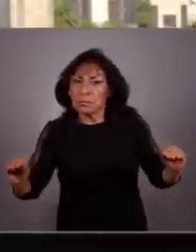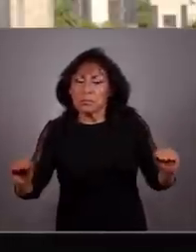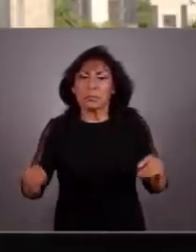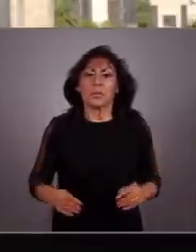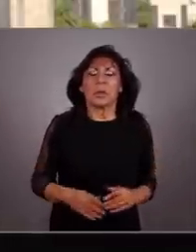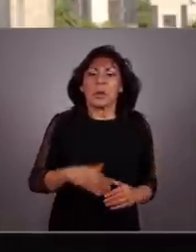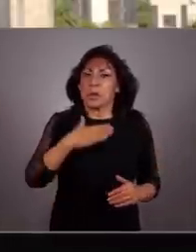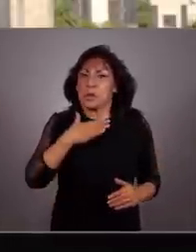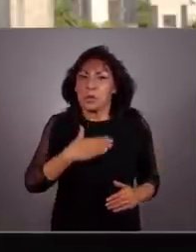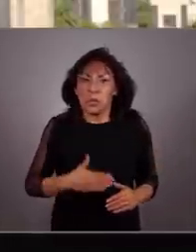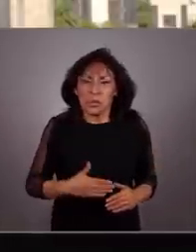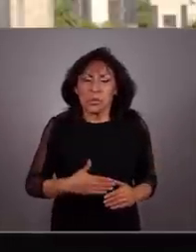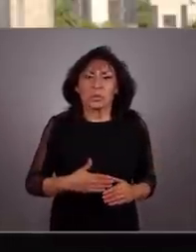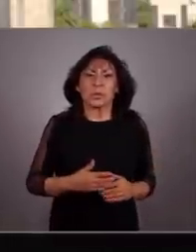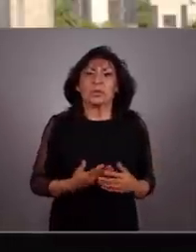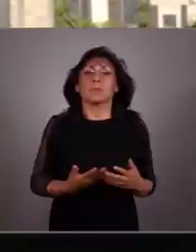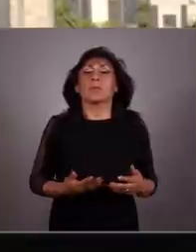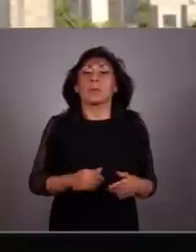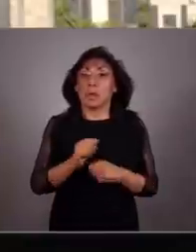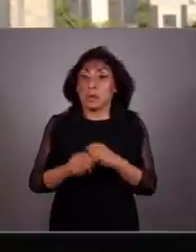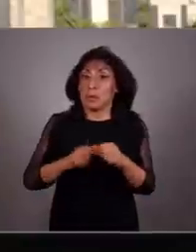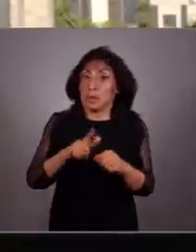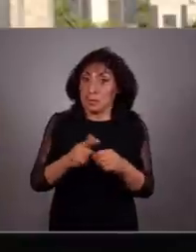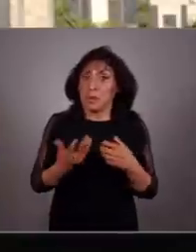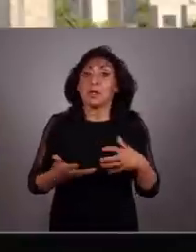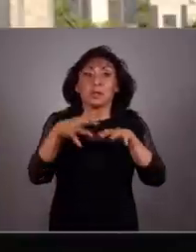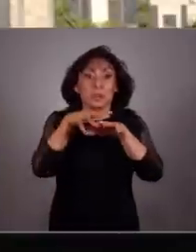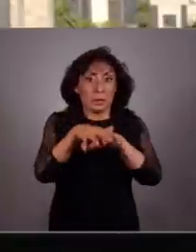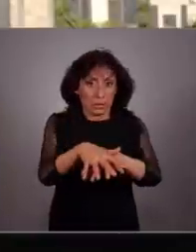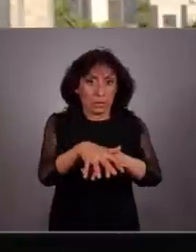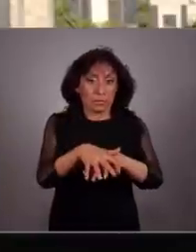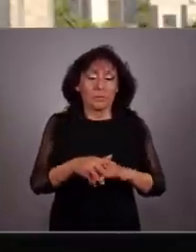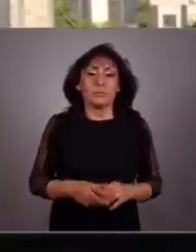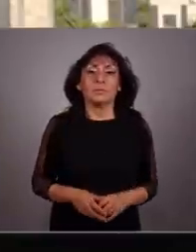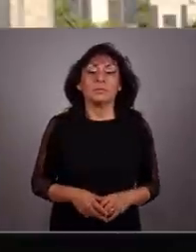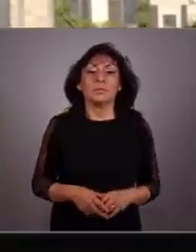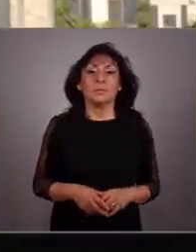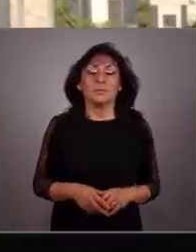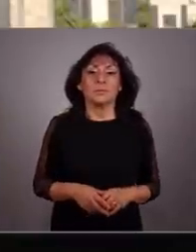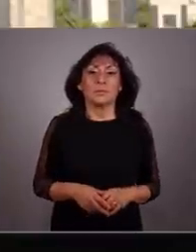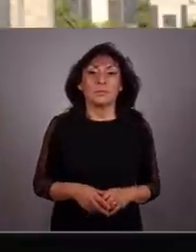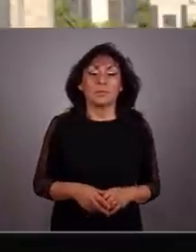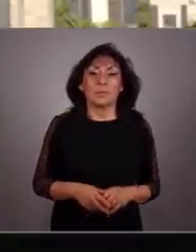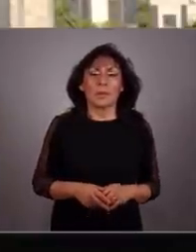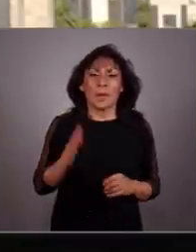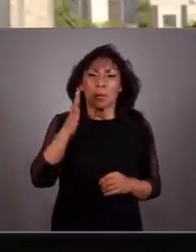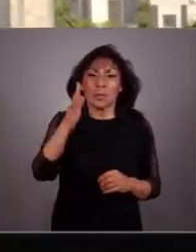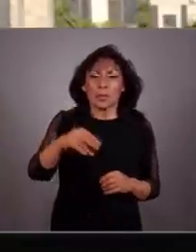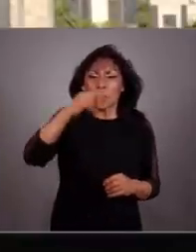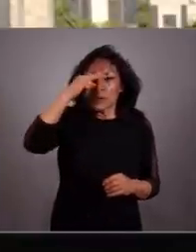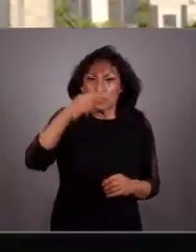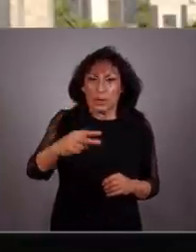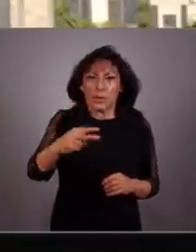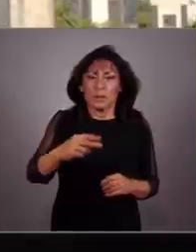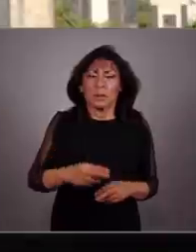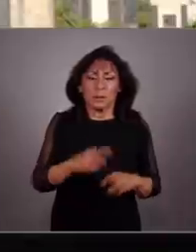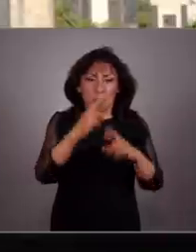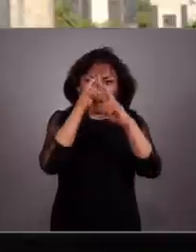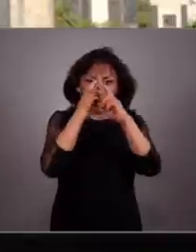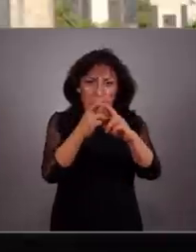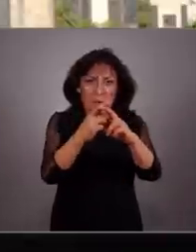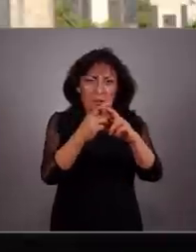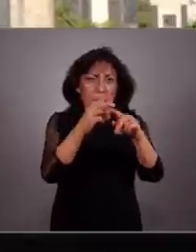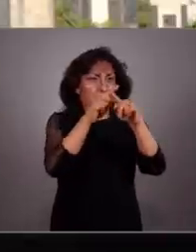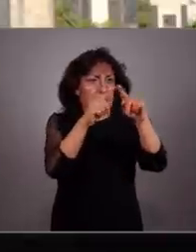México más justo con todos los seres sintientes, incluidos también los animales. ¿El futuro de México